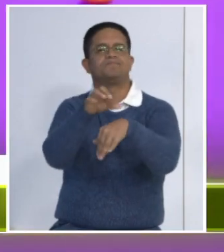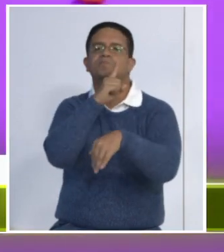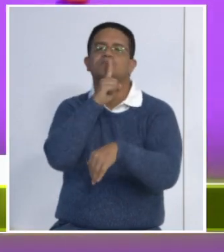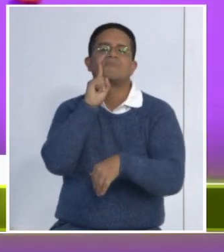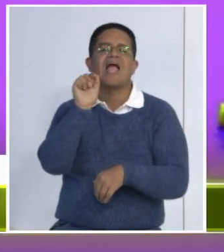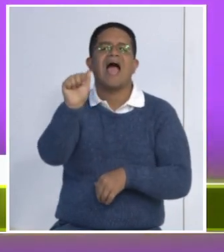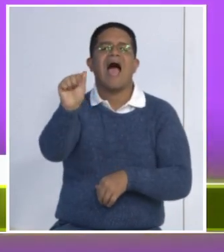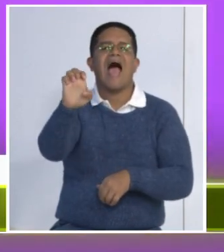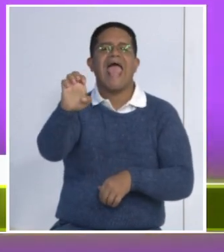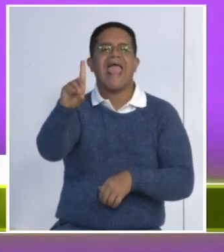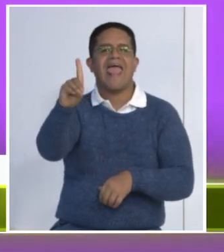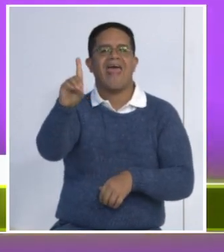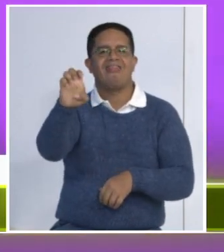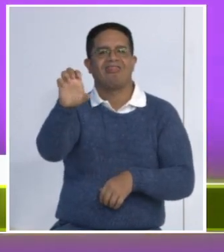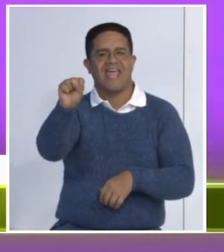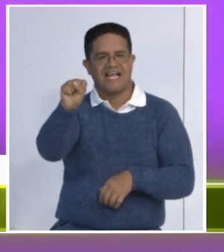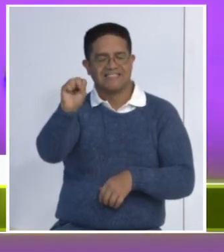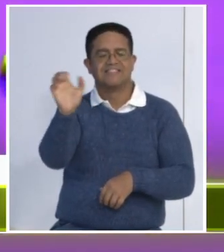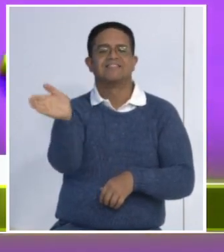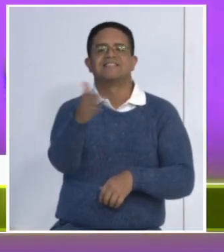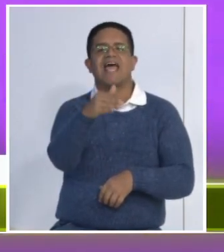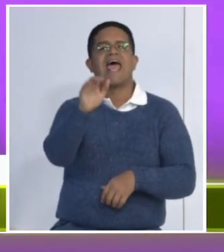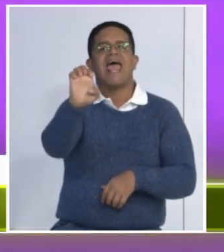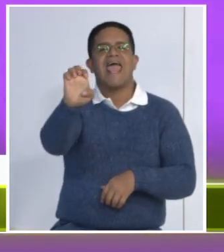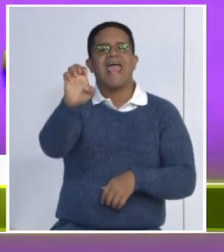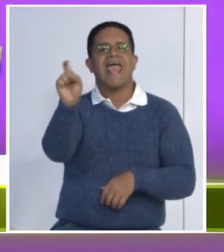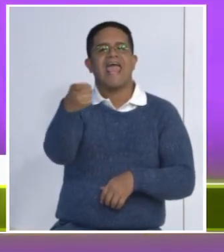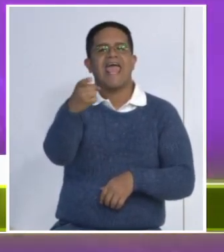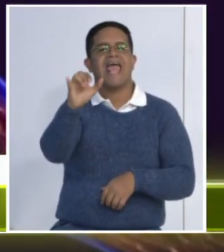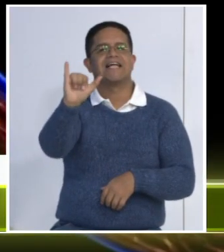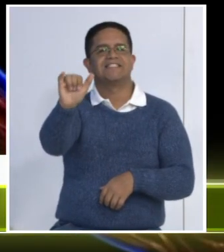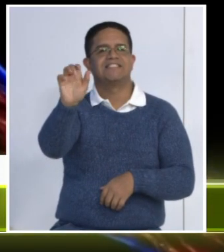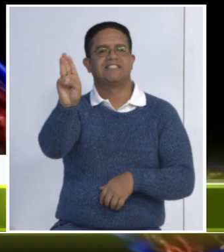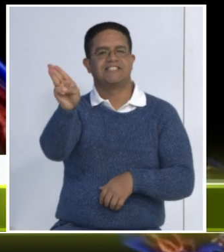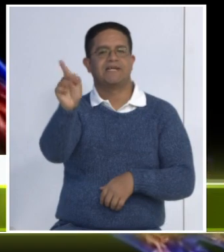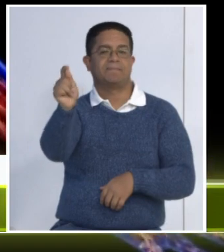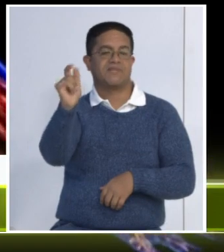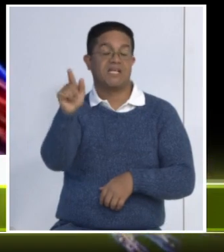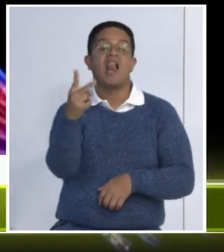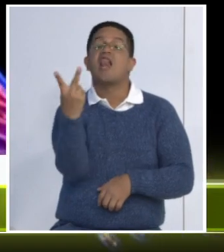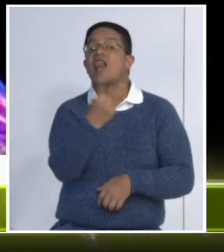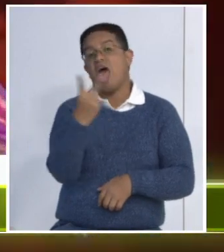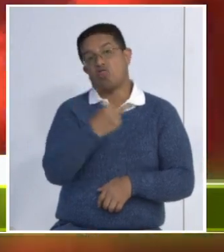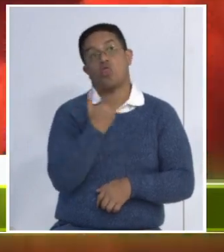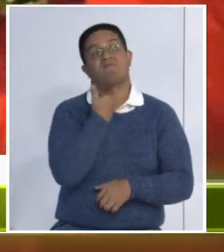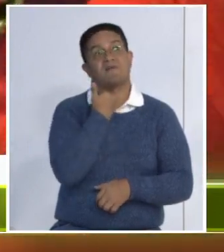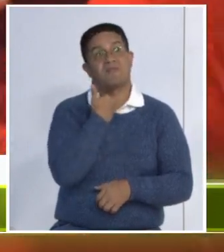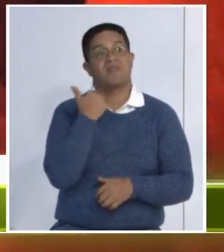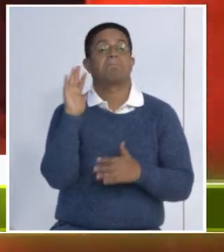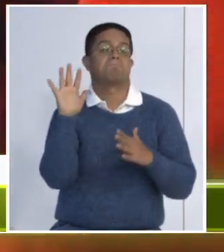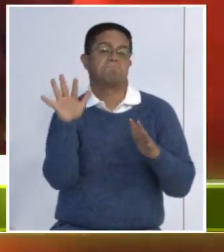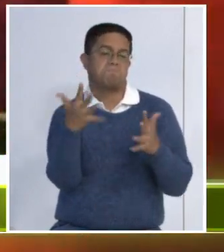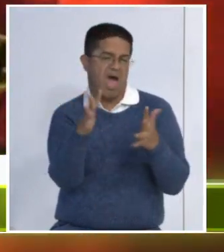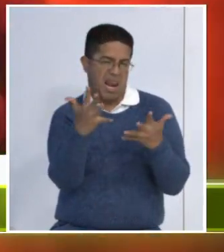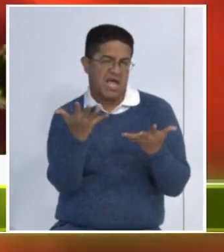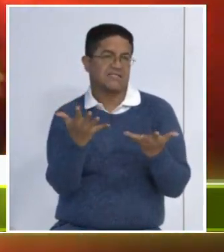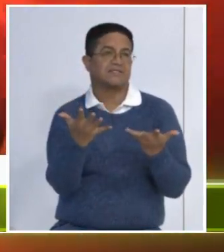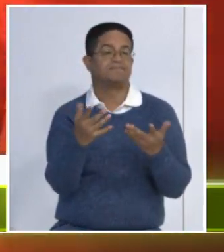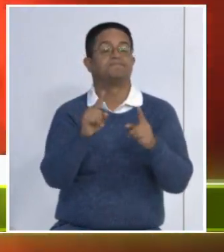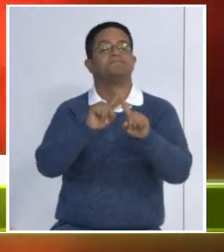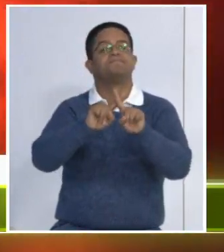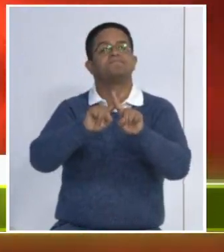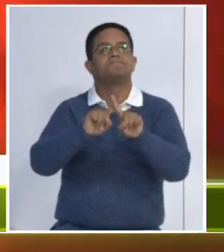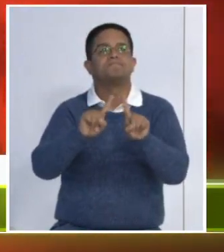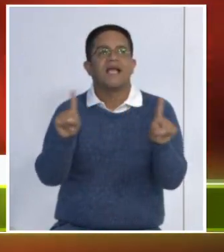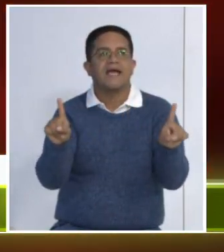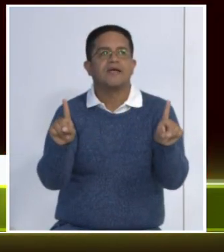aegypti, el cual genera que ambas infecciones guarden similitudes tras presentar síntomas comunes. Sin embargo,